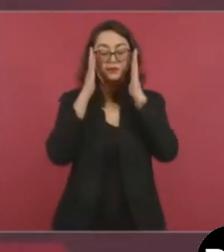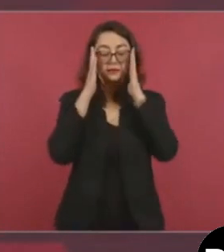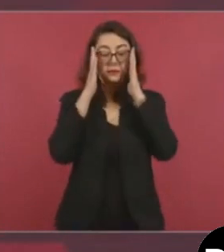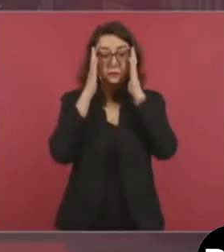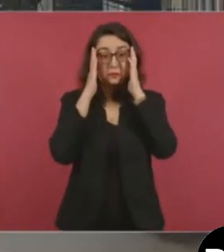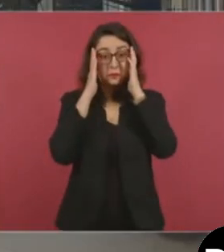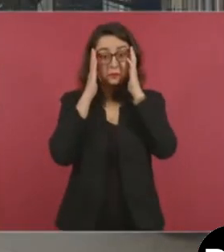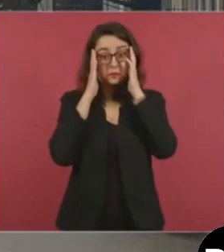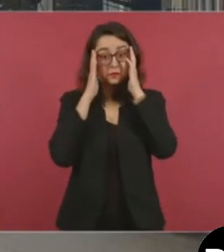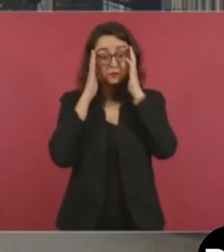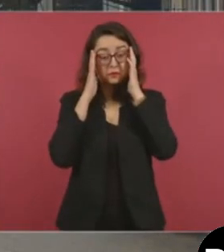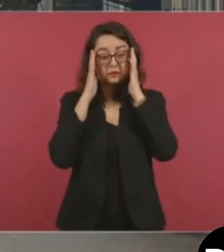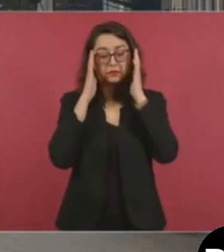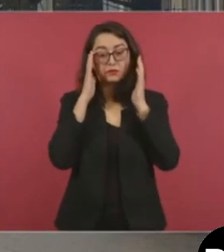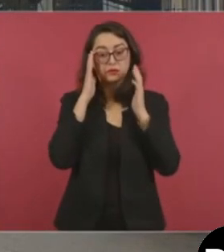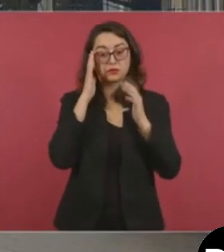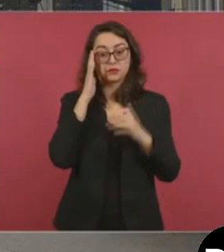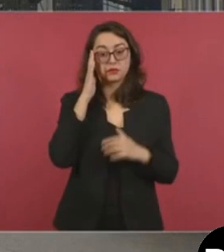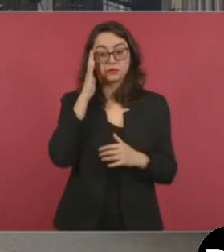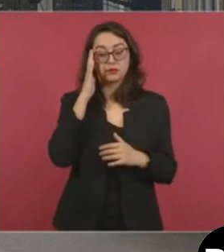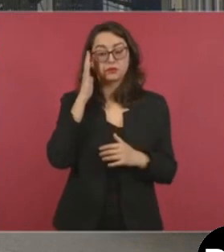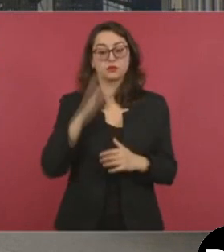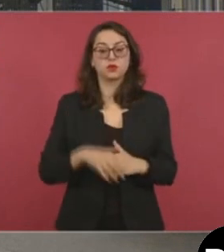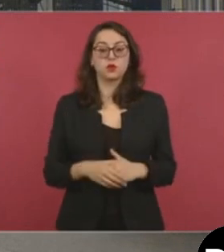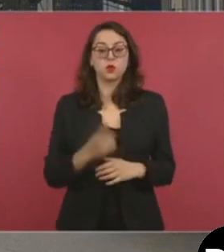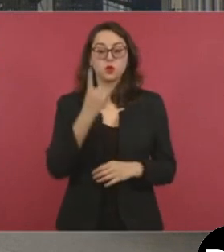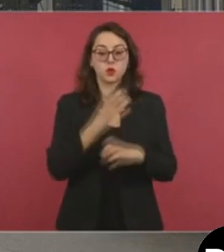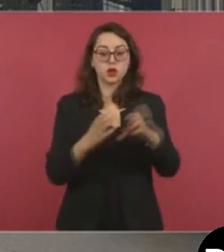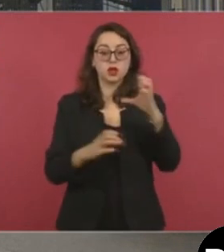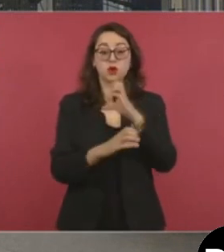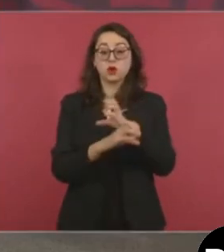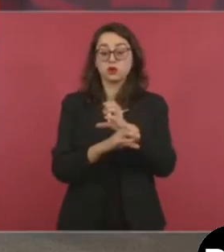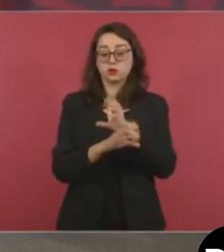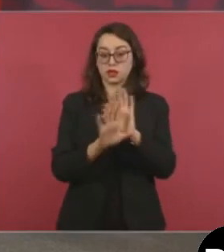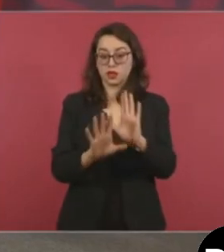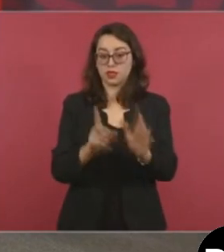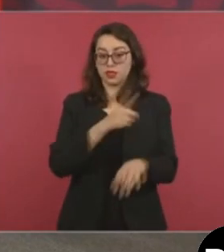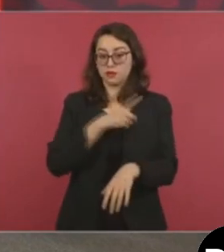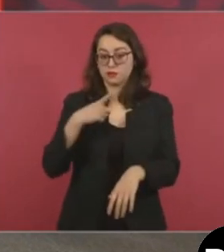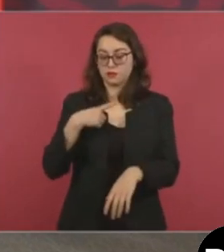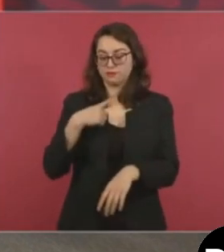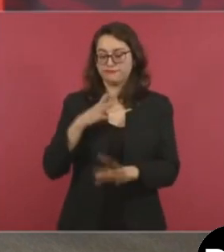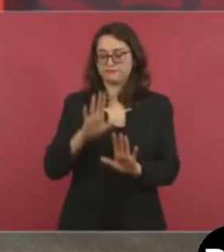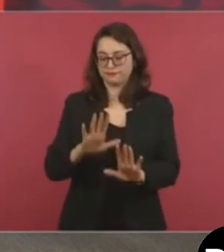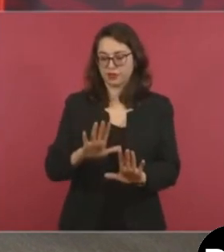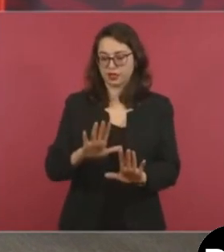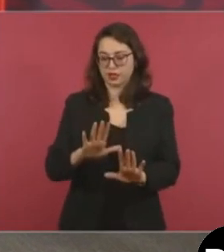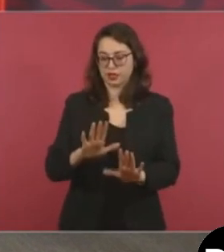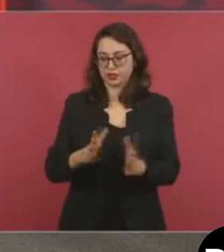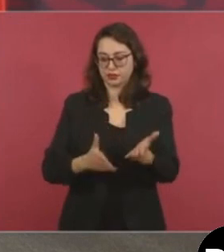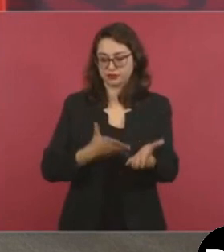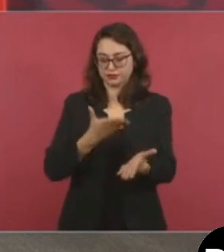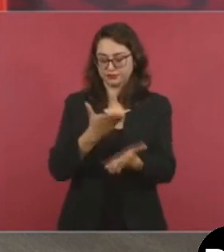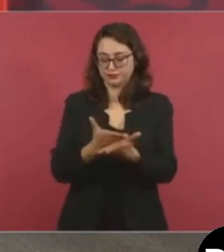andar aclarando. Ayer alguien propuso de que por qué no los